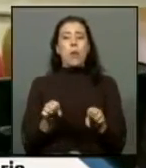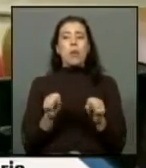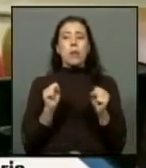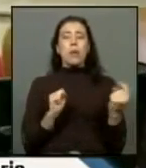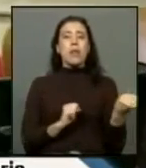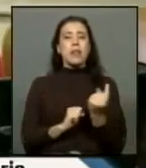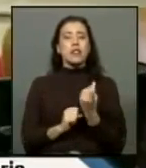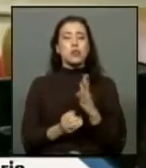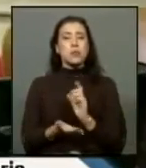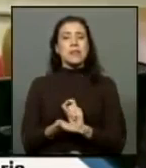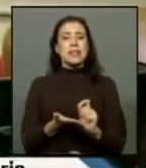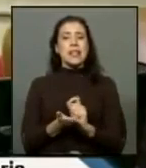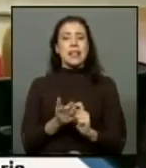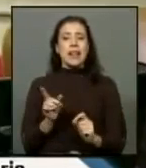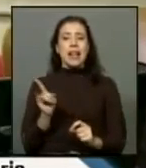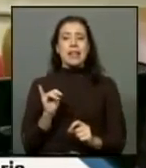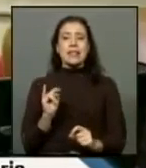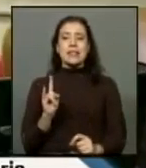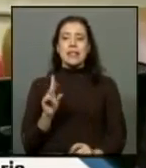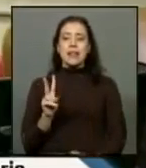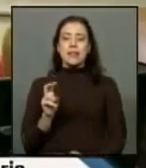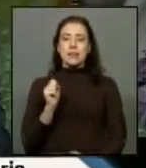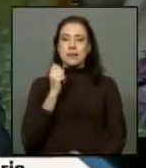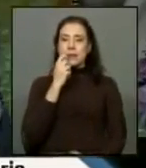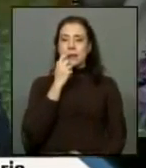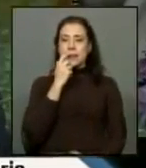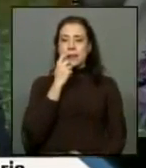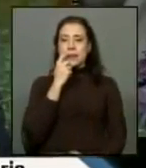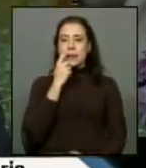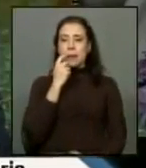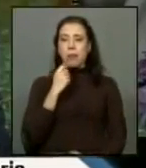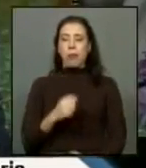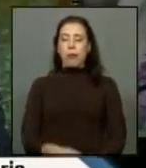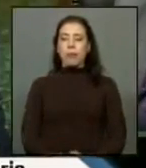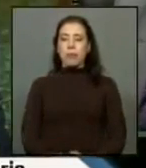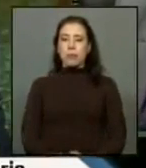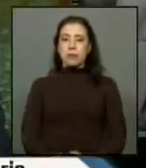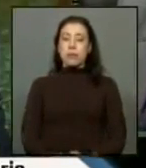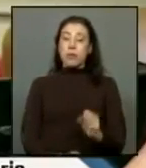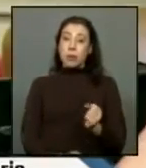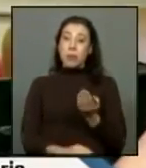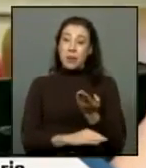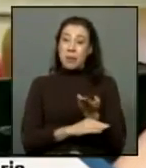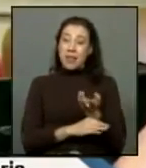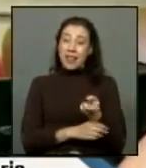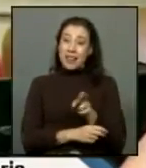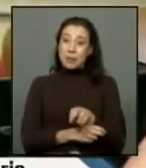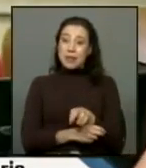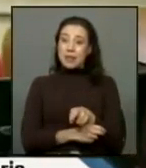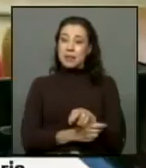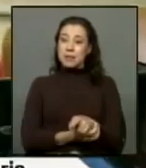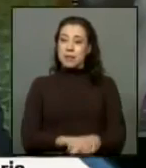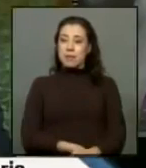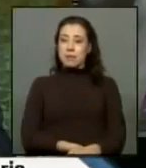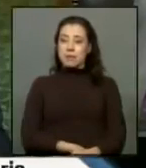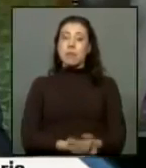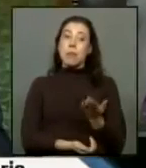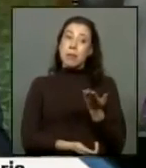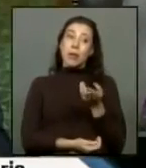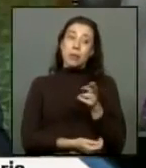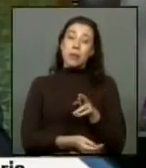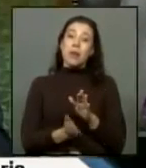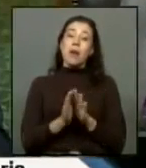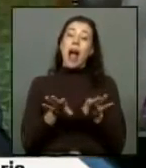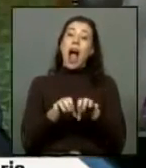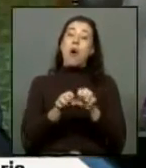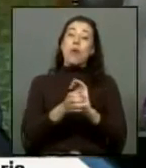pueda entrar la subsecretaria Silva ya pedí la unanimidad y no se otorgó podría pedirla nuevamente pido nuevamente la